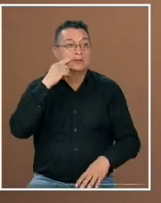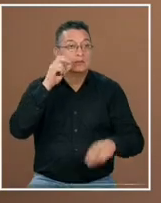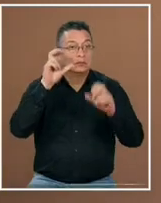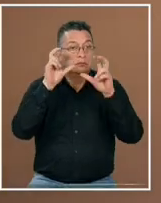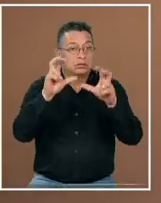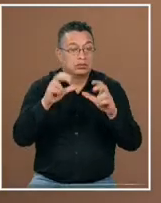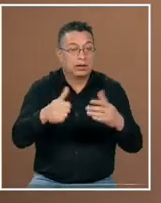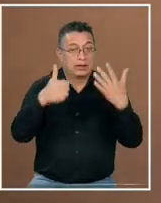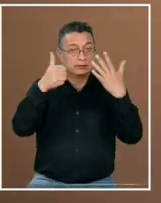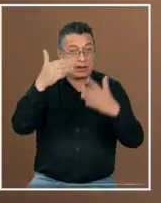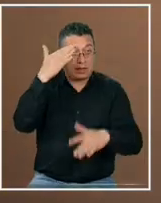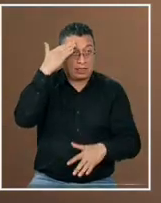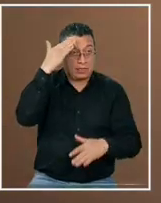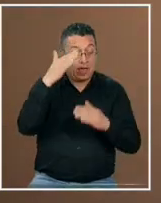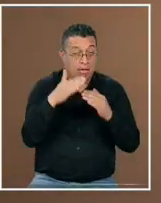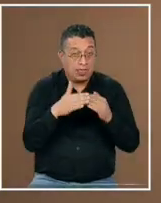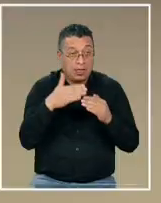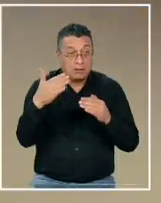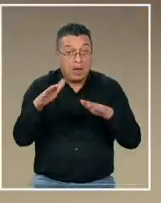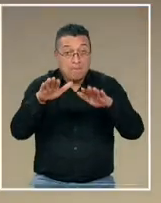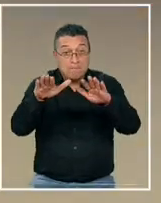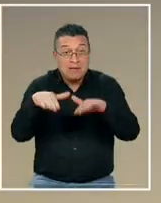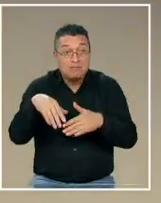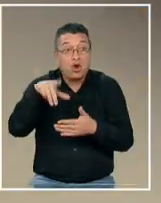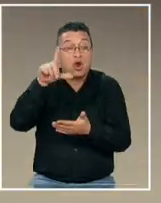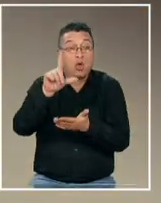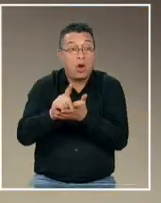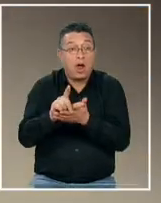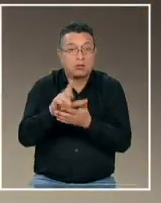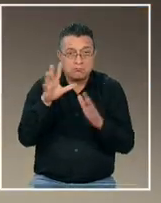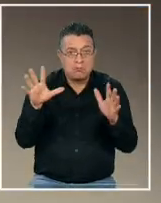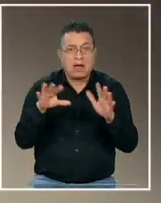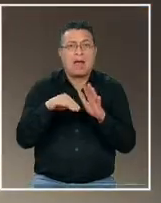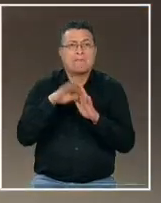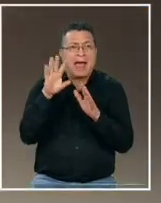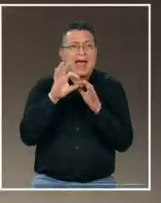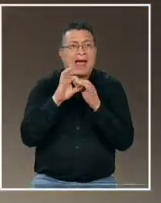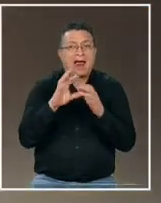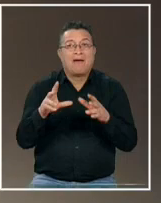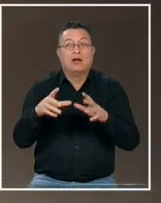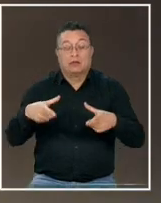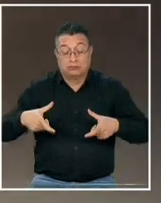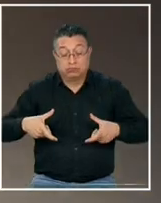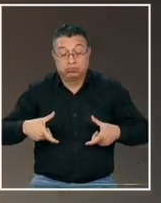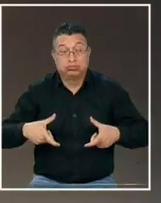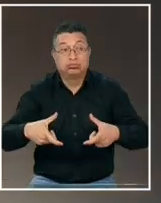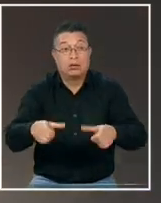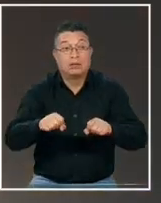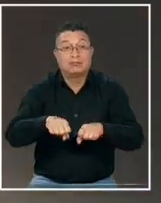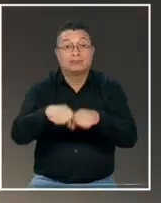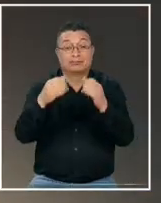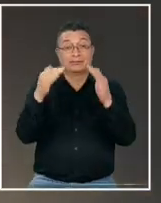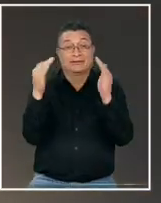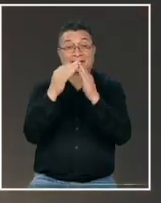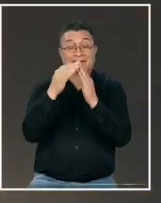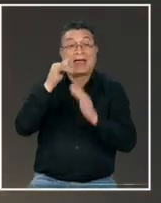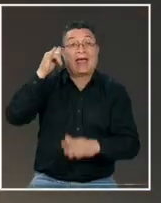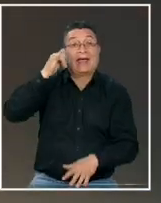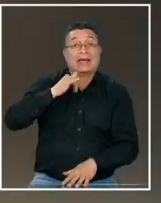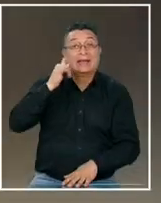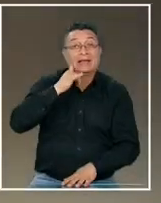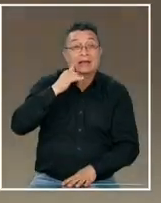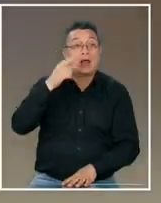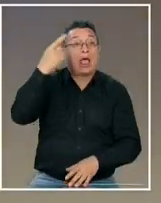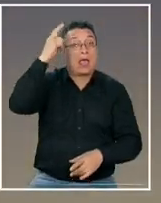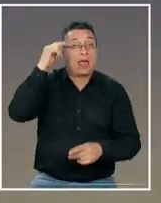esto porque 6 días después y en el mismo lugar eso es lo más agradable la matriz del alcantarillado que destruyó una vivienda en Iquique y dejó con